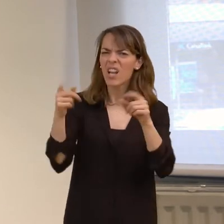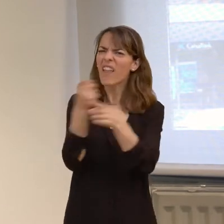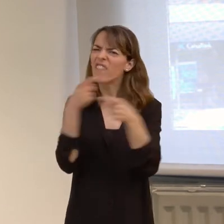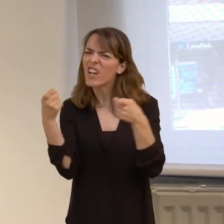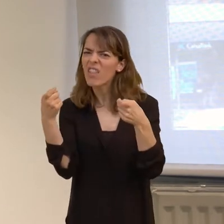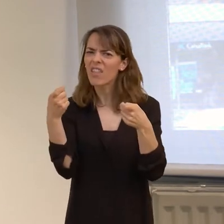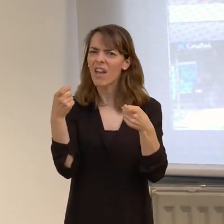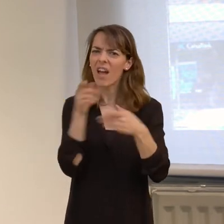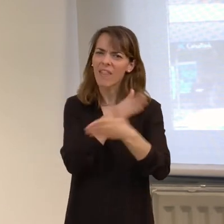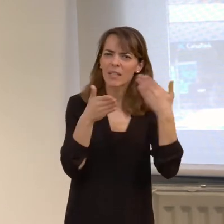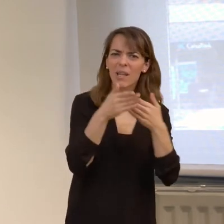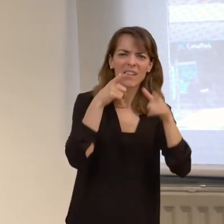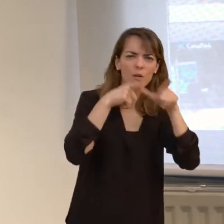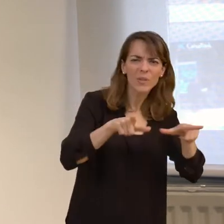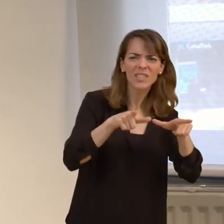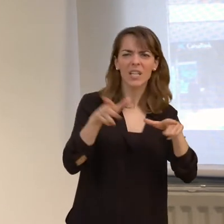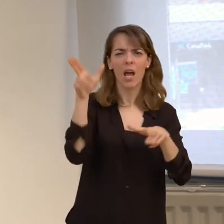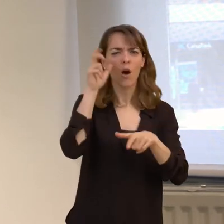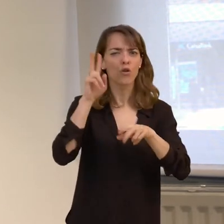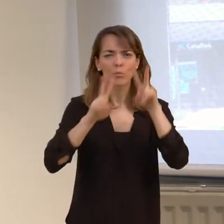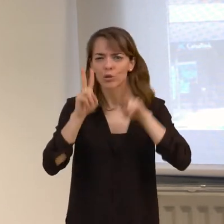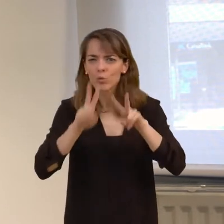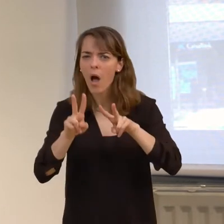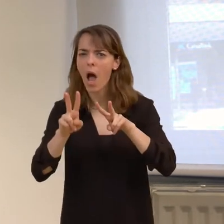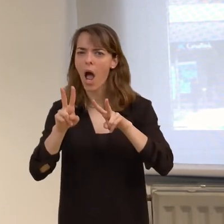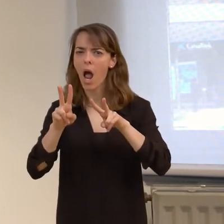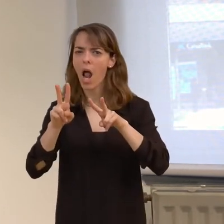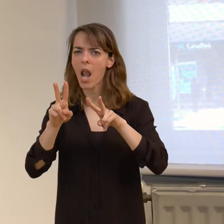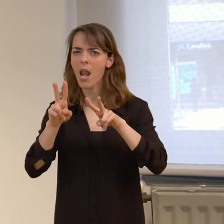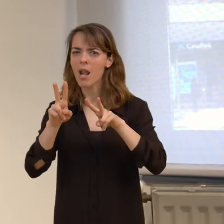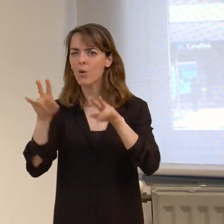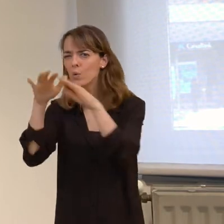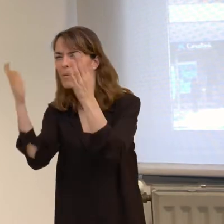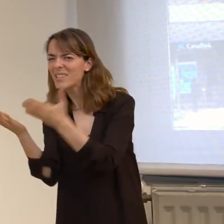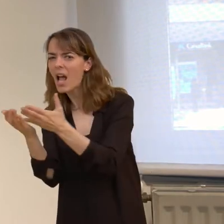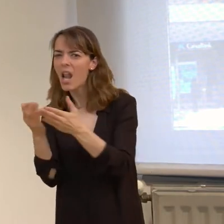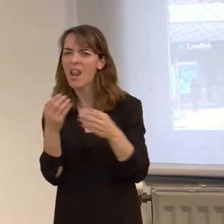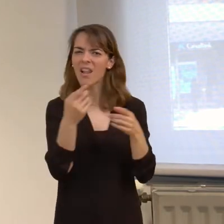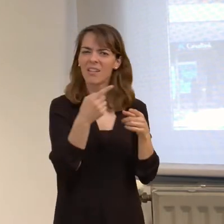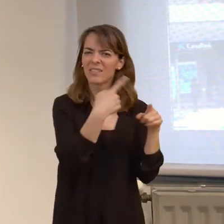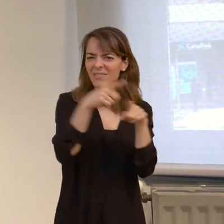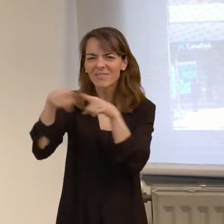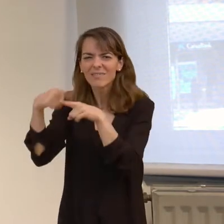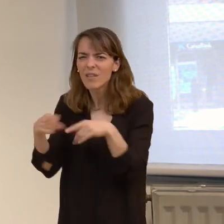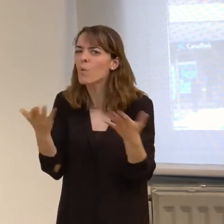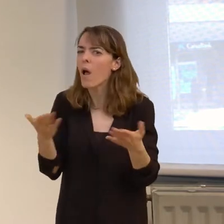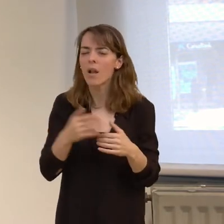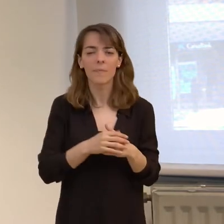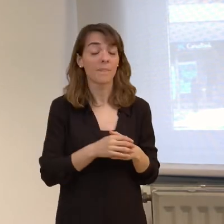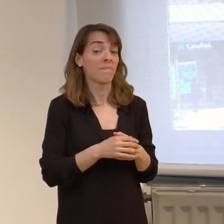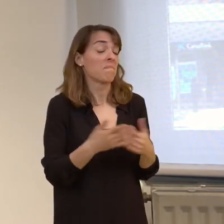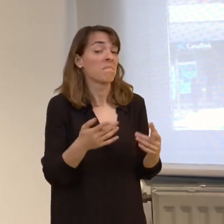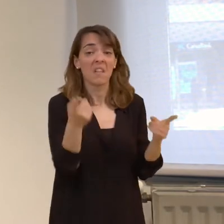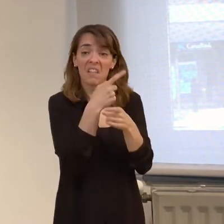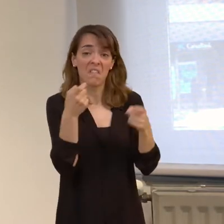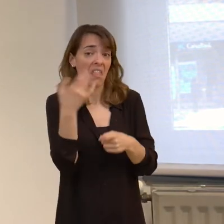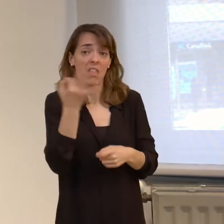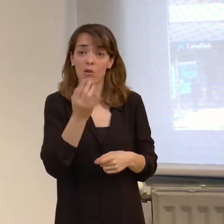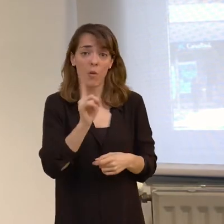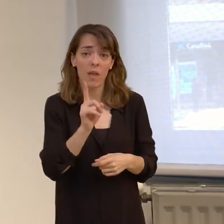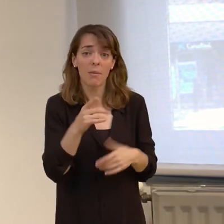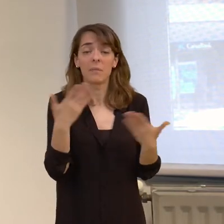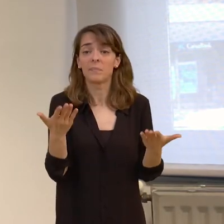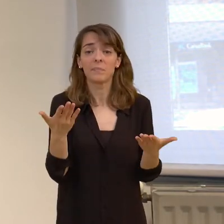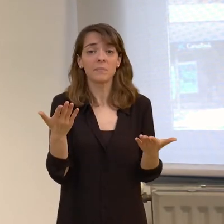accesibilidad lingüística, la accesibilidad audiovisual y la accesibilidad universal? No debería haber diferencias. Lo